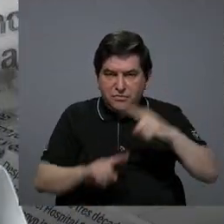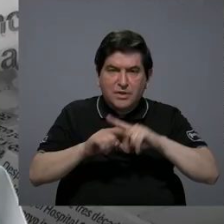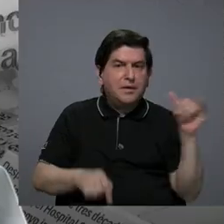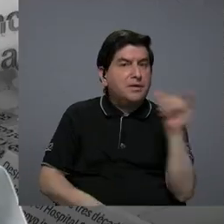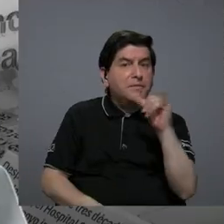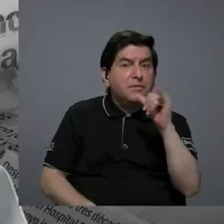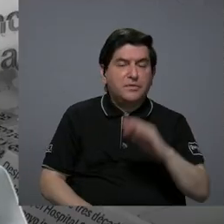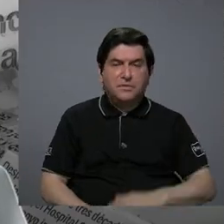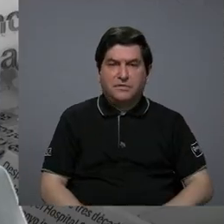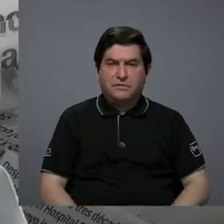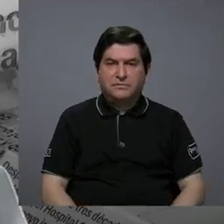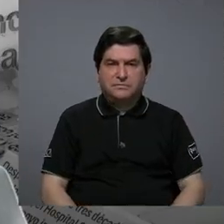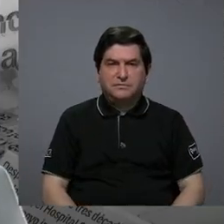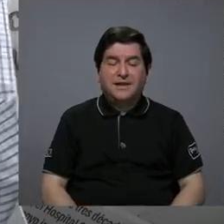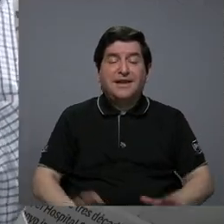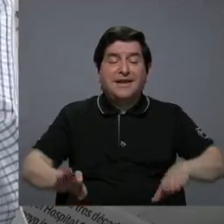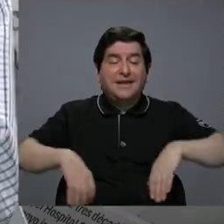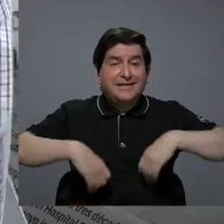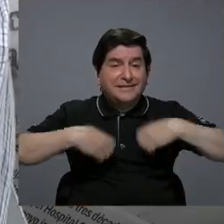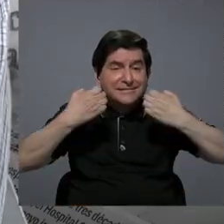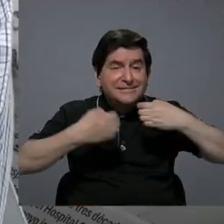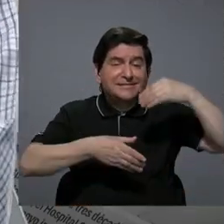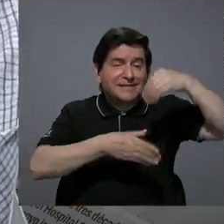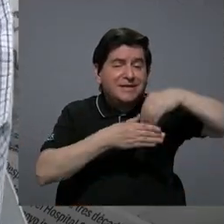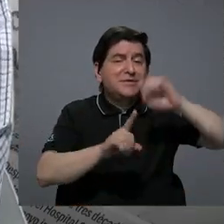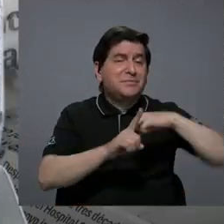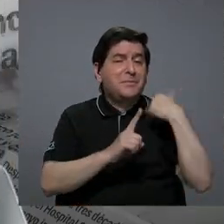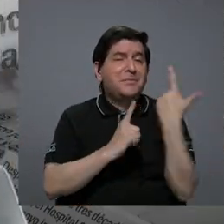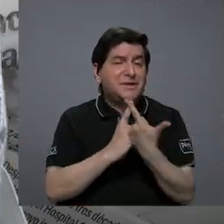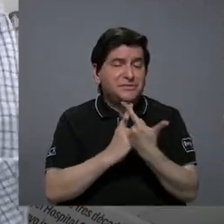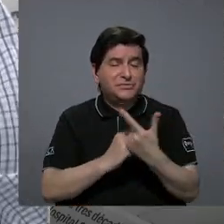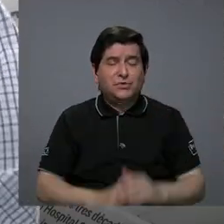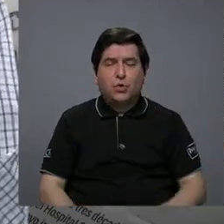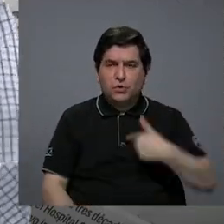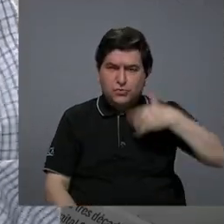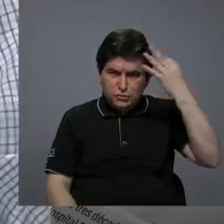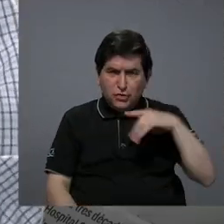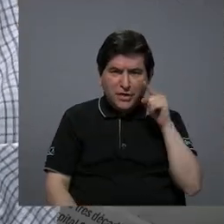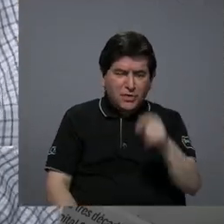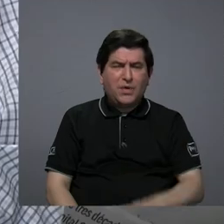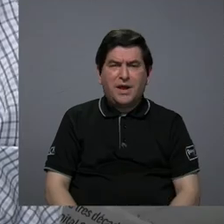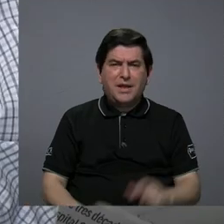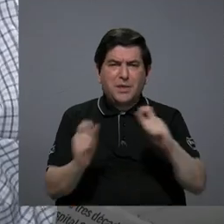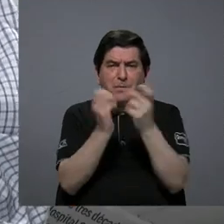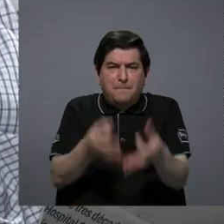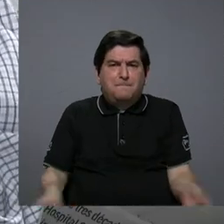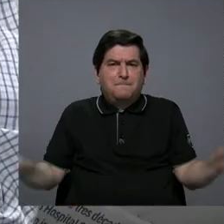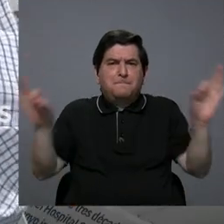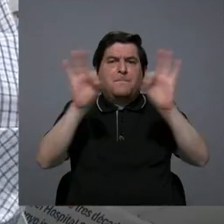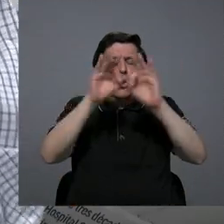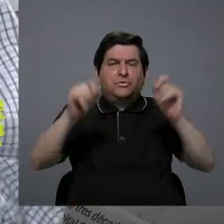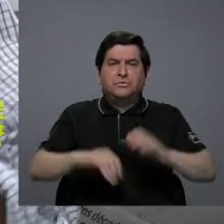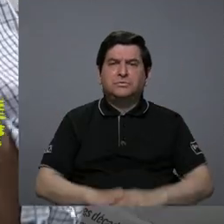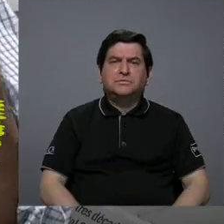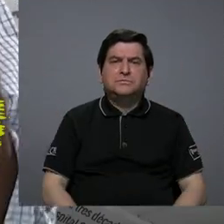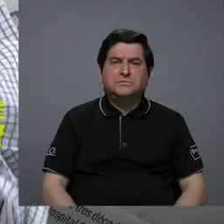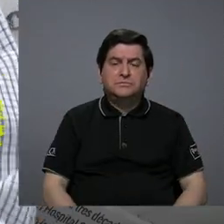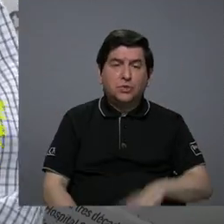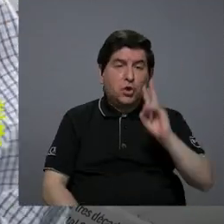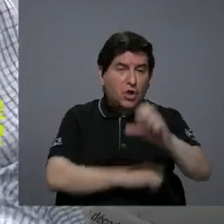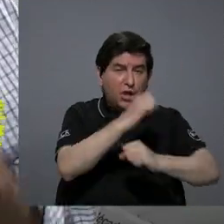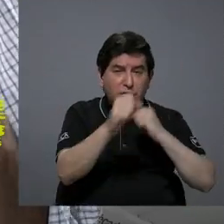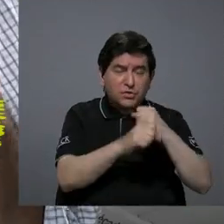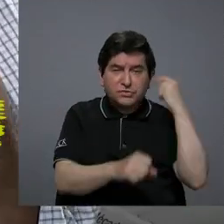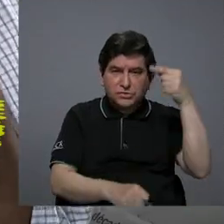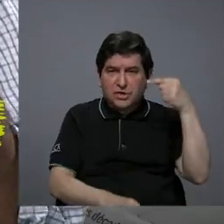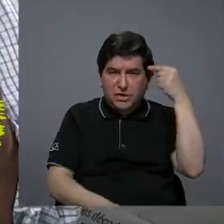mismo tiempo haya inversión social a mí me parece que hay una clave porque en estos dos años